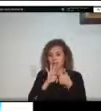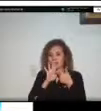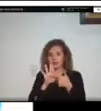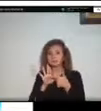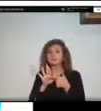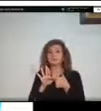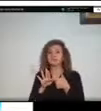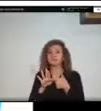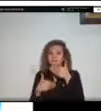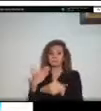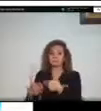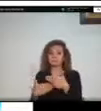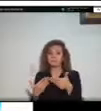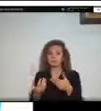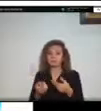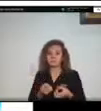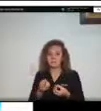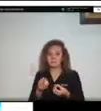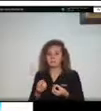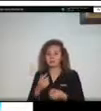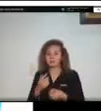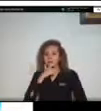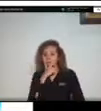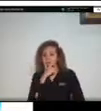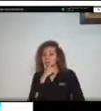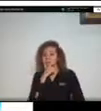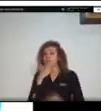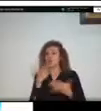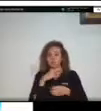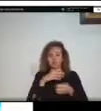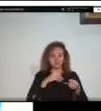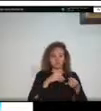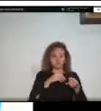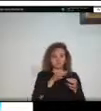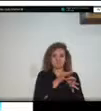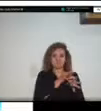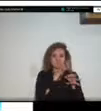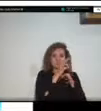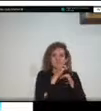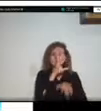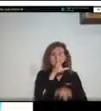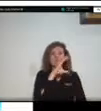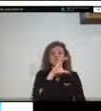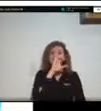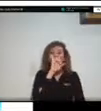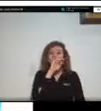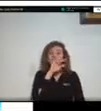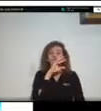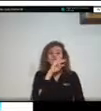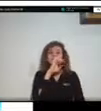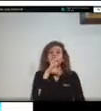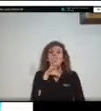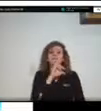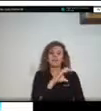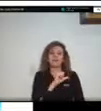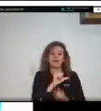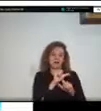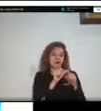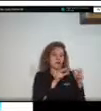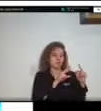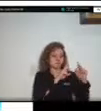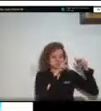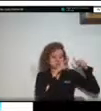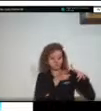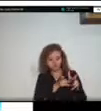sedimentos recuerden que esta cuenca viene desde el municipio de Cundinamarca la cuenca del río Guayuriva viene como río negro y aquí se